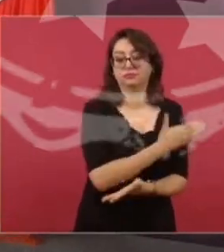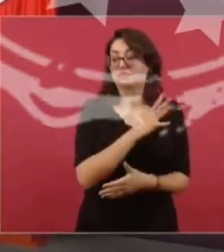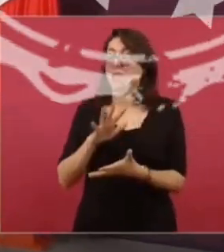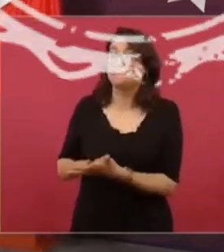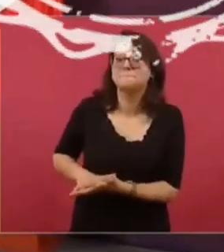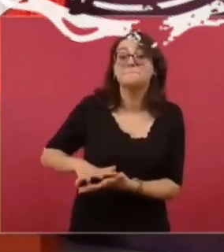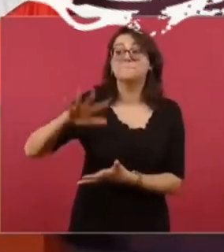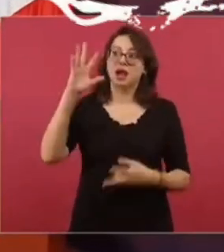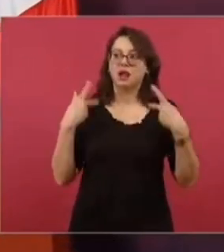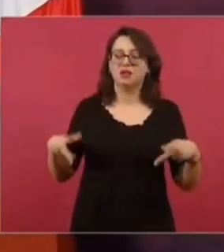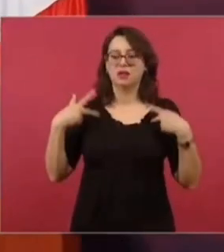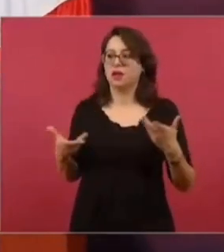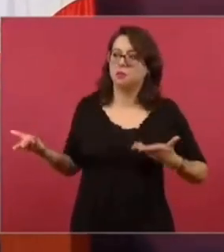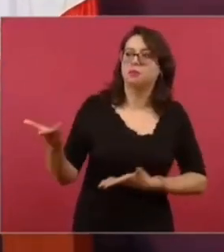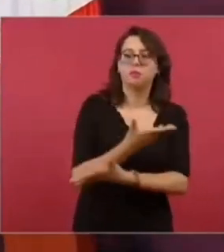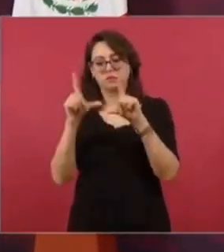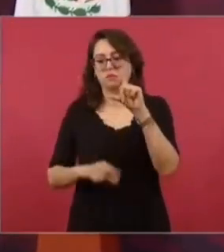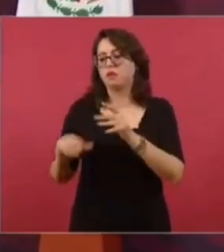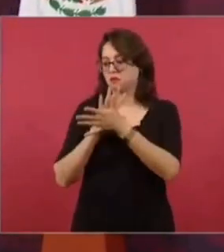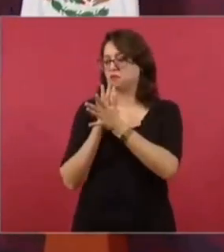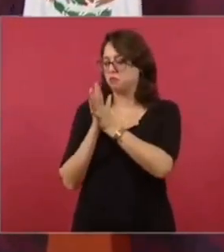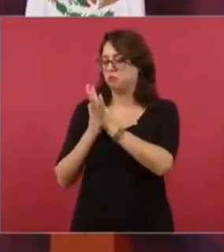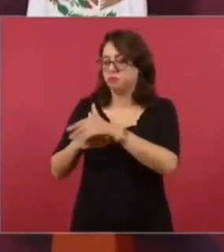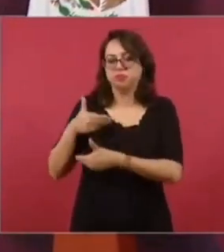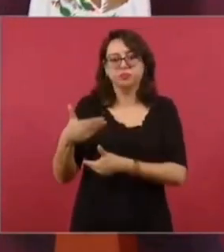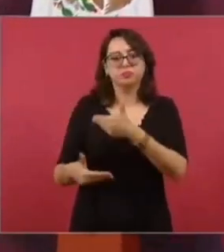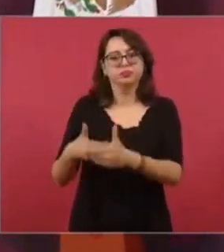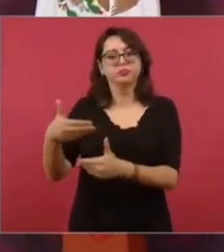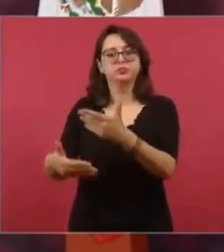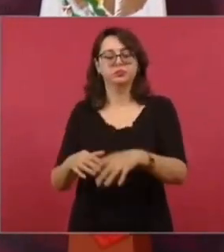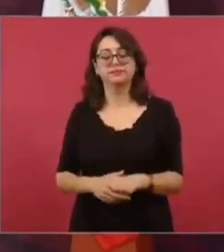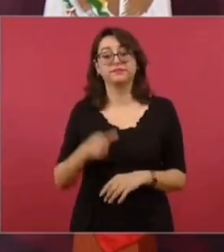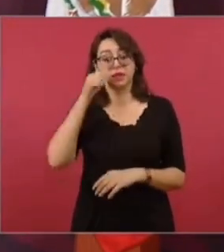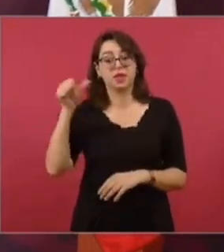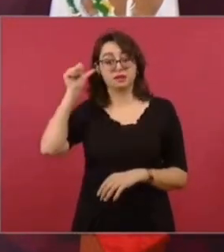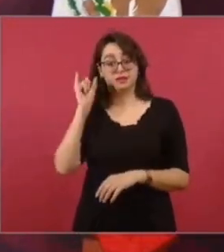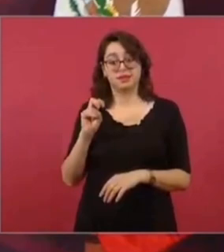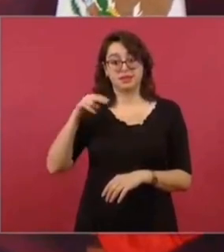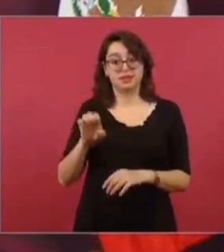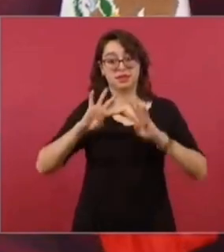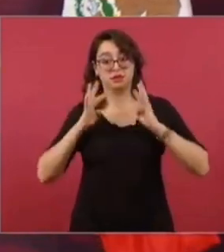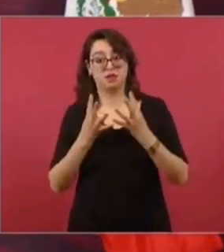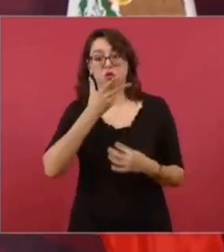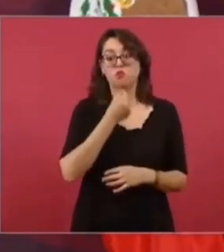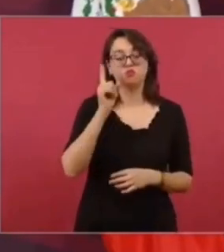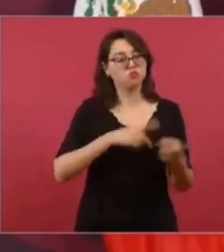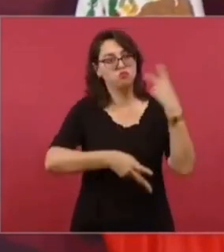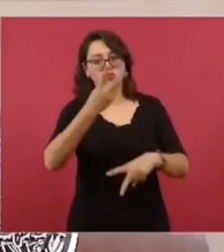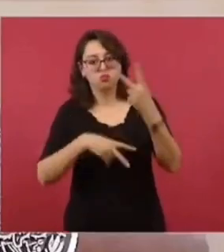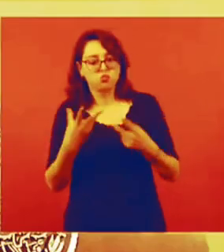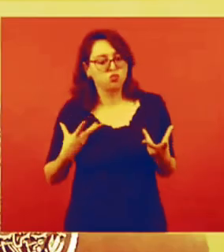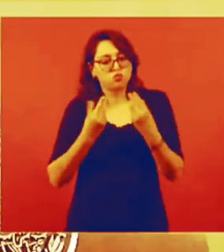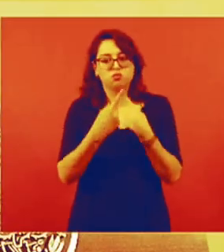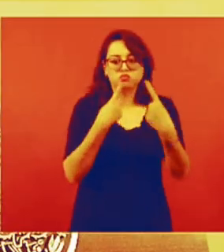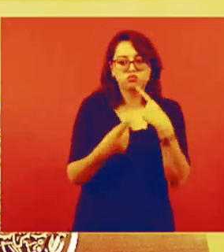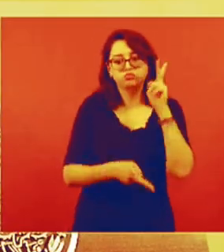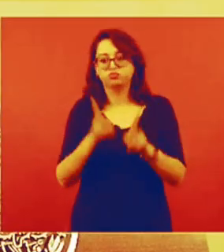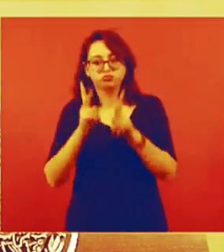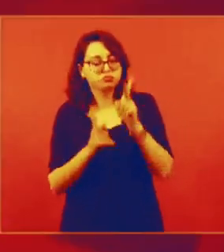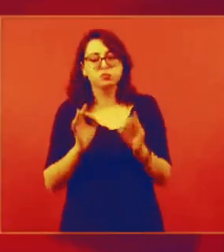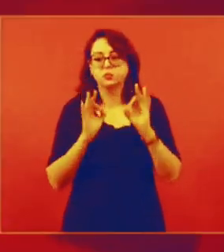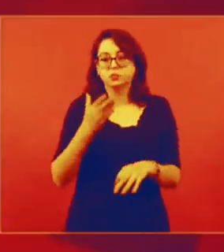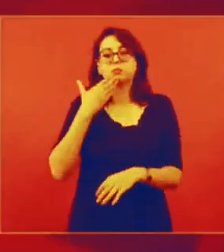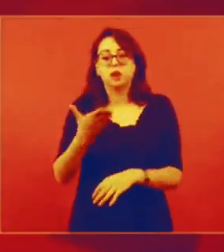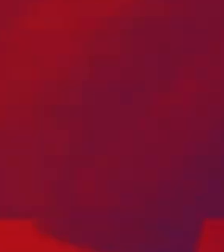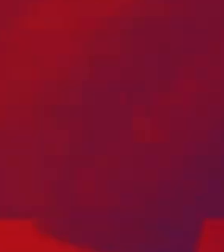Ayer que recibí a las consejeras, consejeros del INE, conversamos muy bien y el propósito es hacer